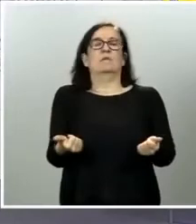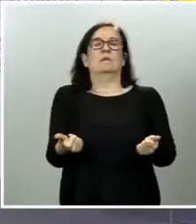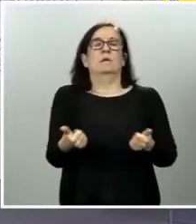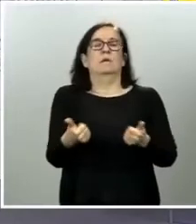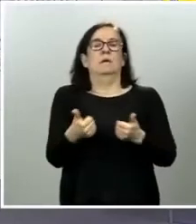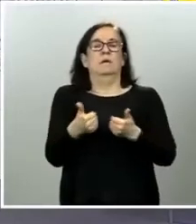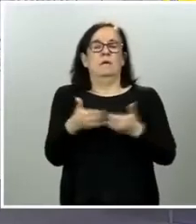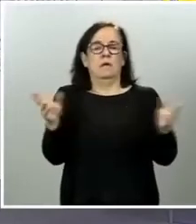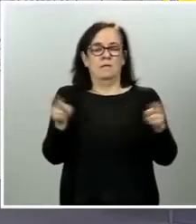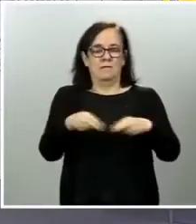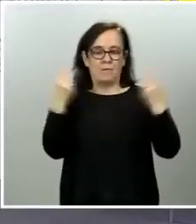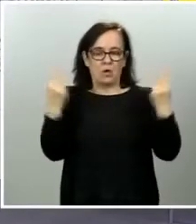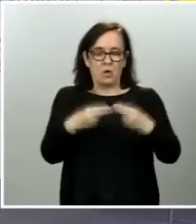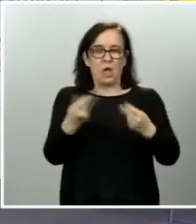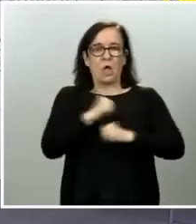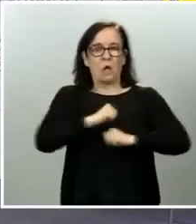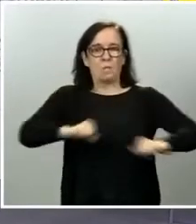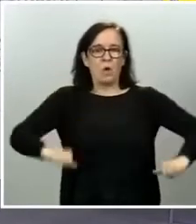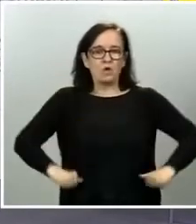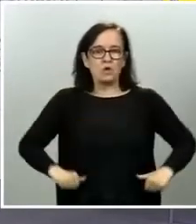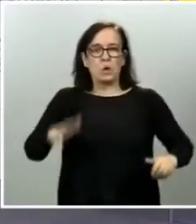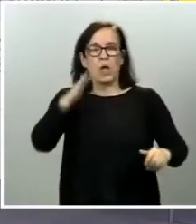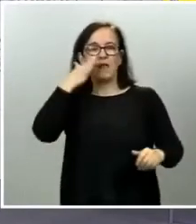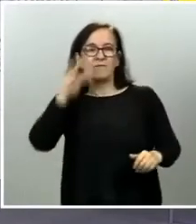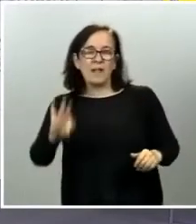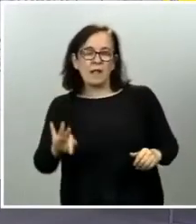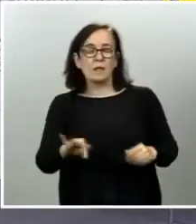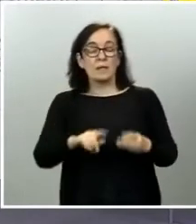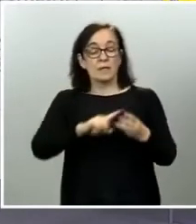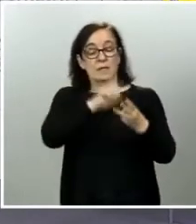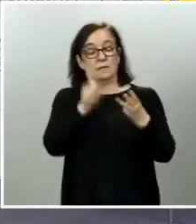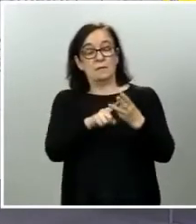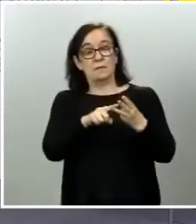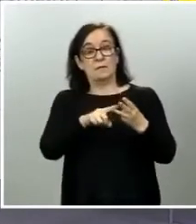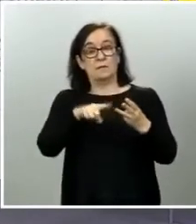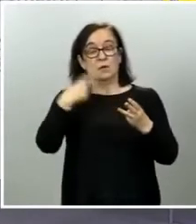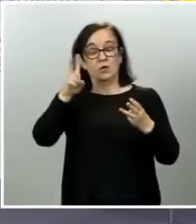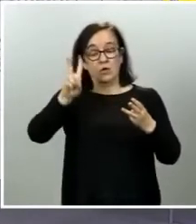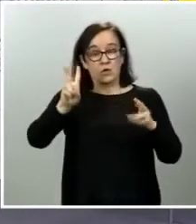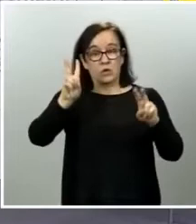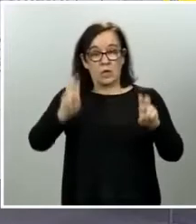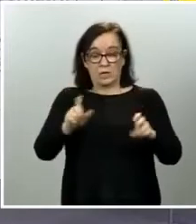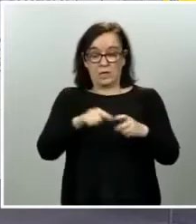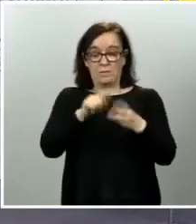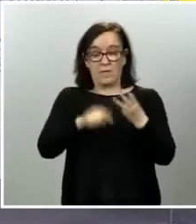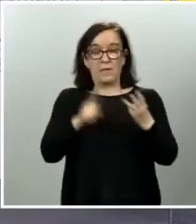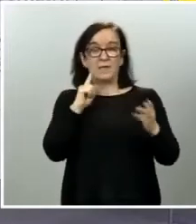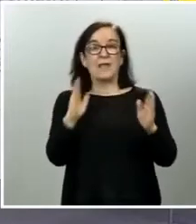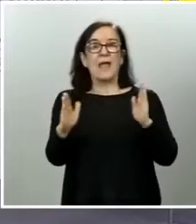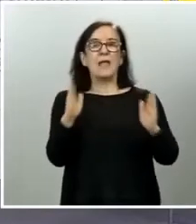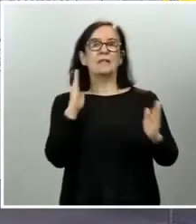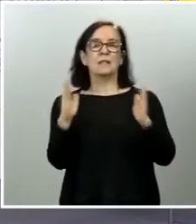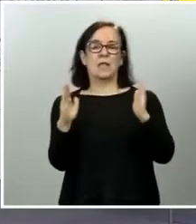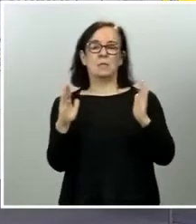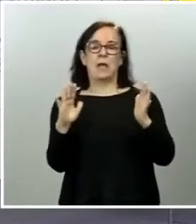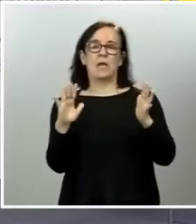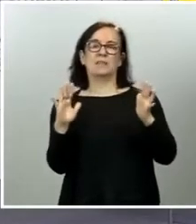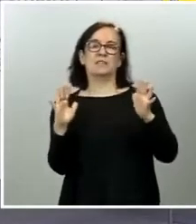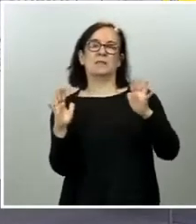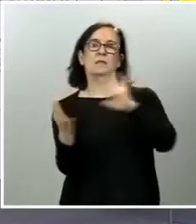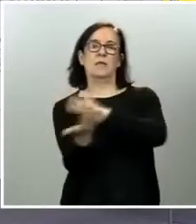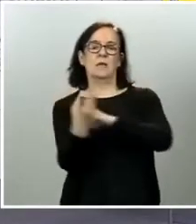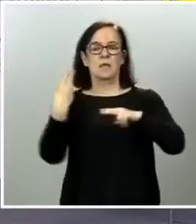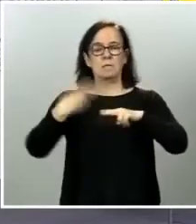con Portugal y Francia. Y luego, una última cuestión, quería saber si en esta etapa, en esta transición, la política